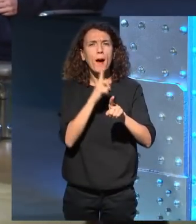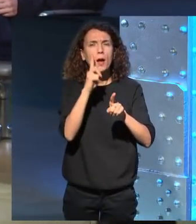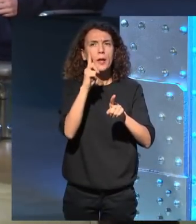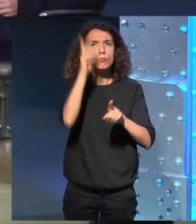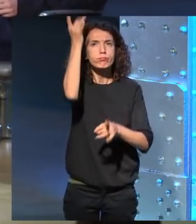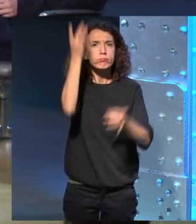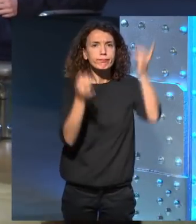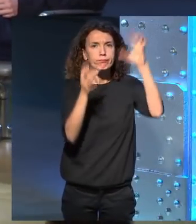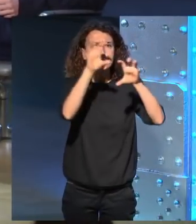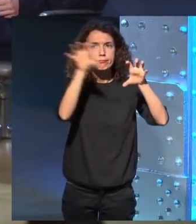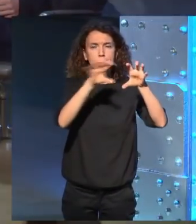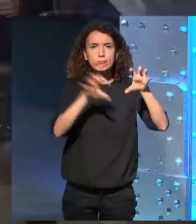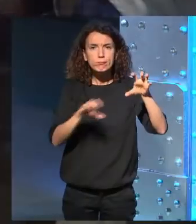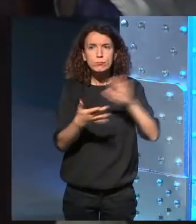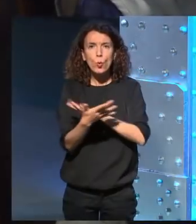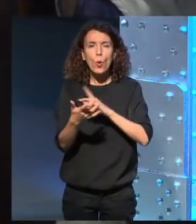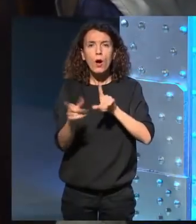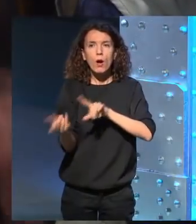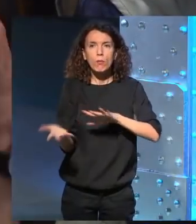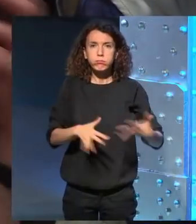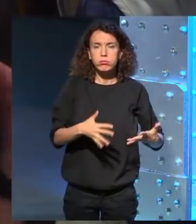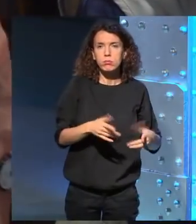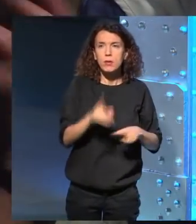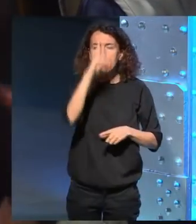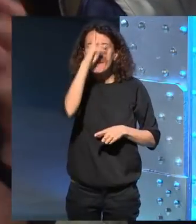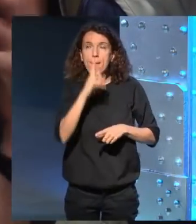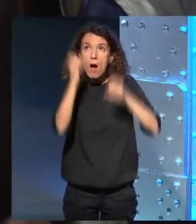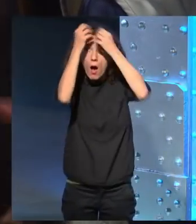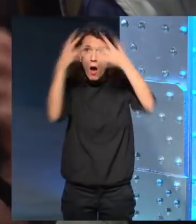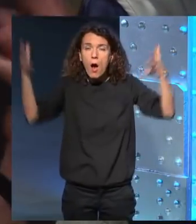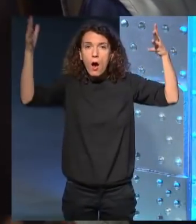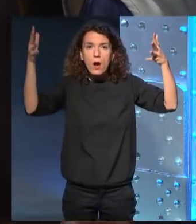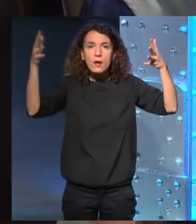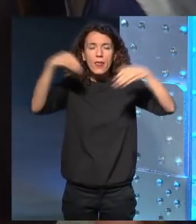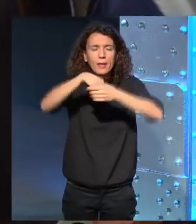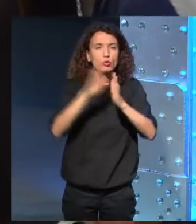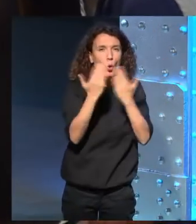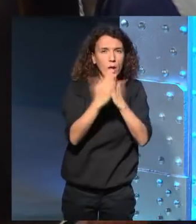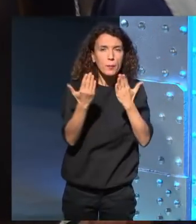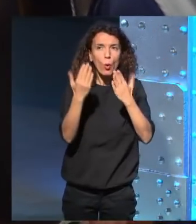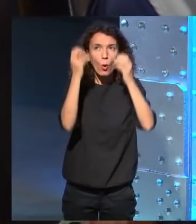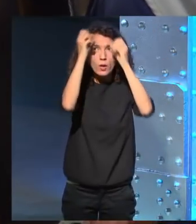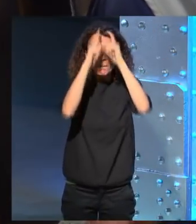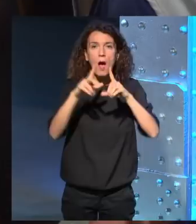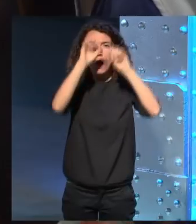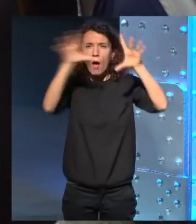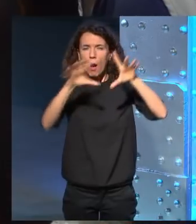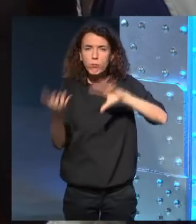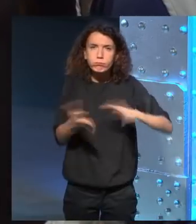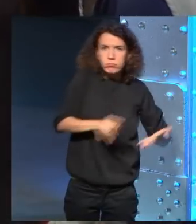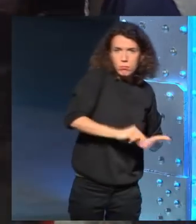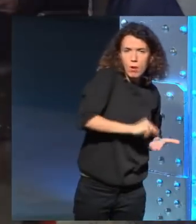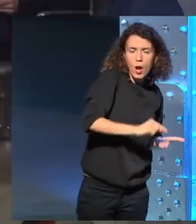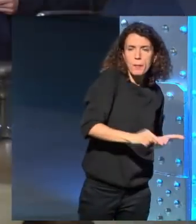cuando lo volcás en palabras ¿cuántas de imágenes tenés en general en tus libros? hay mucho de